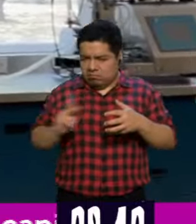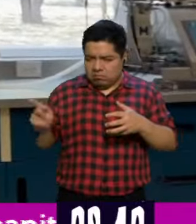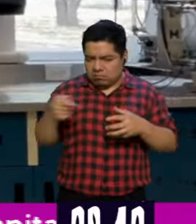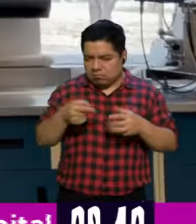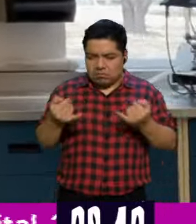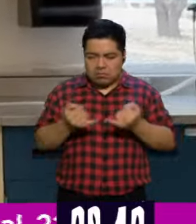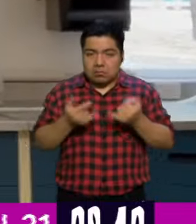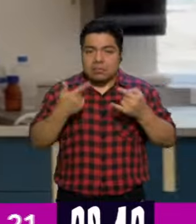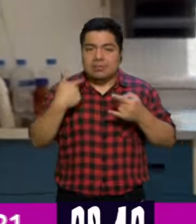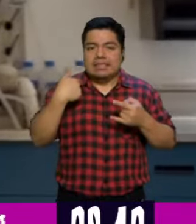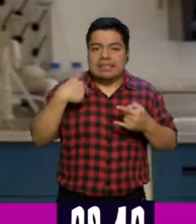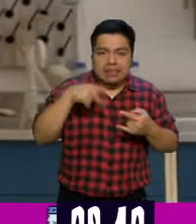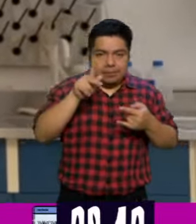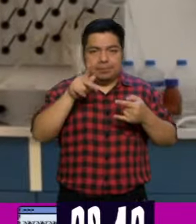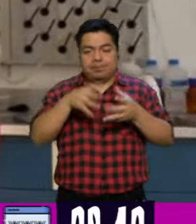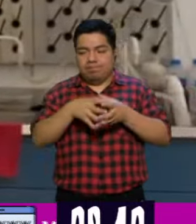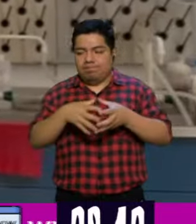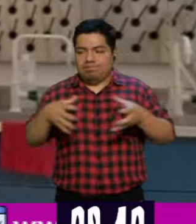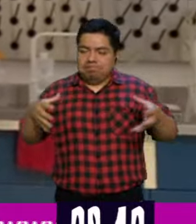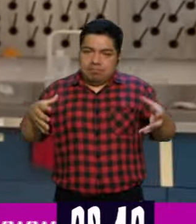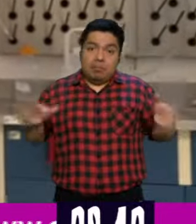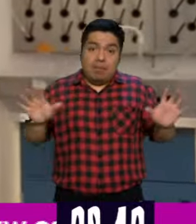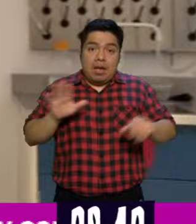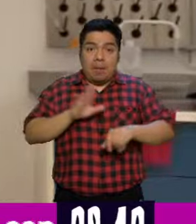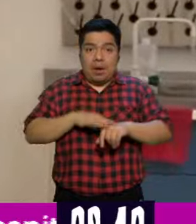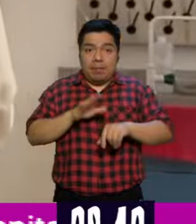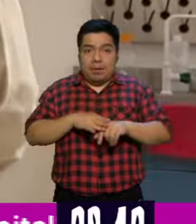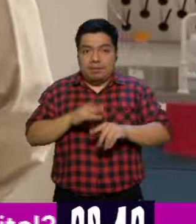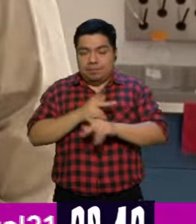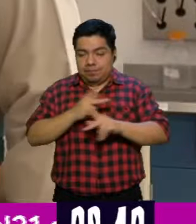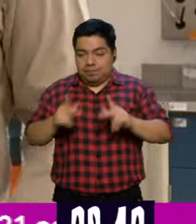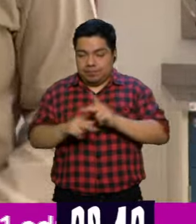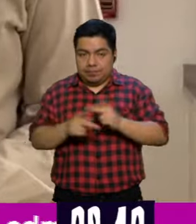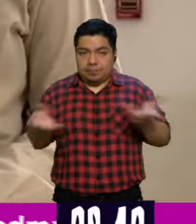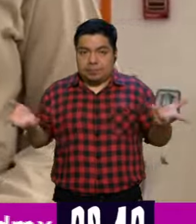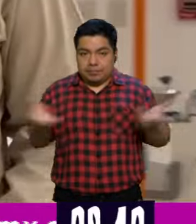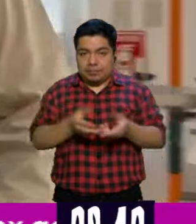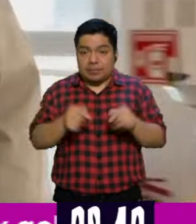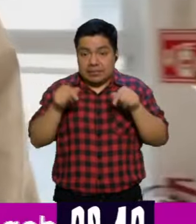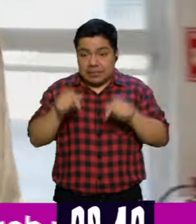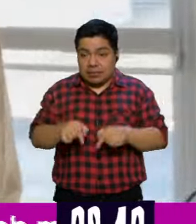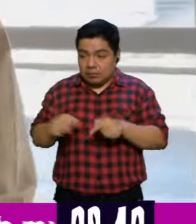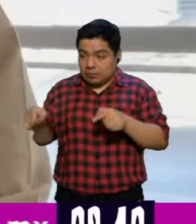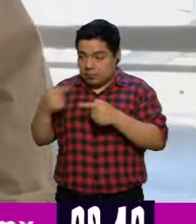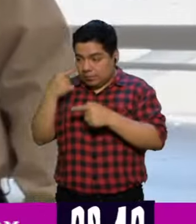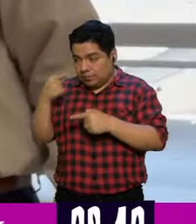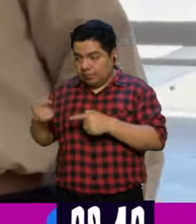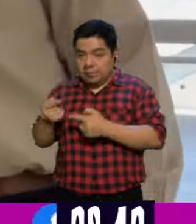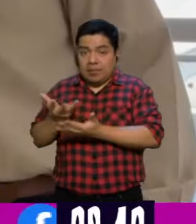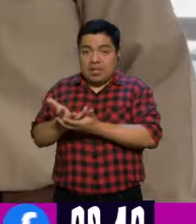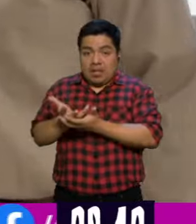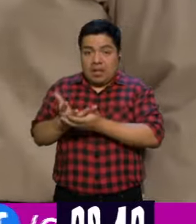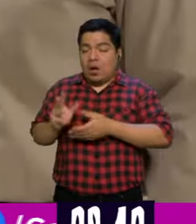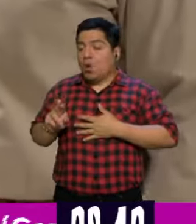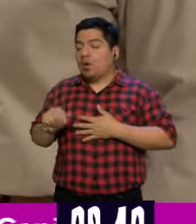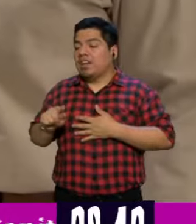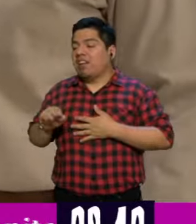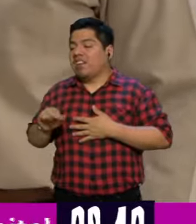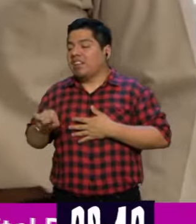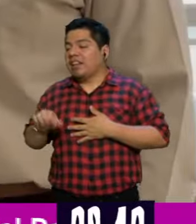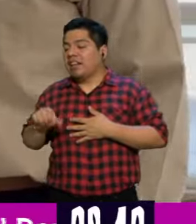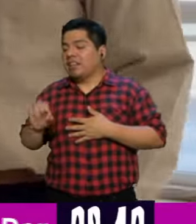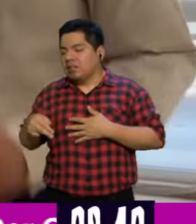equipos, sin embargo, ya con una escala de nivel productivo. Aquí tenemos un equipo de ultrafiltración. Es un equipo que se